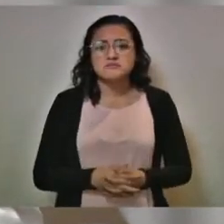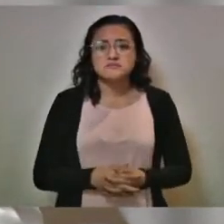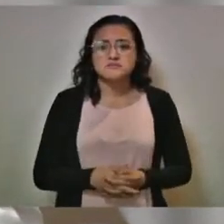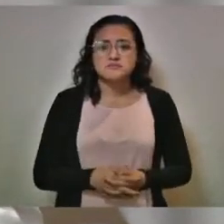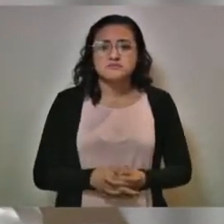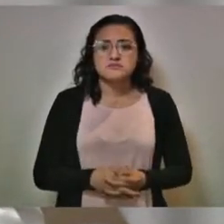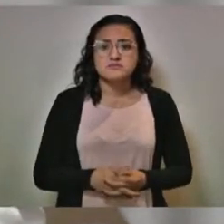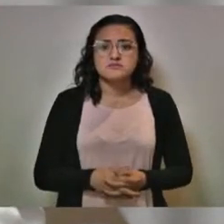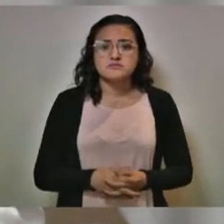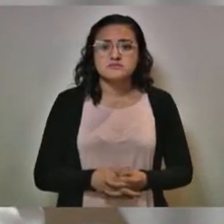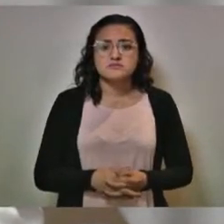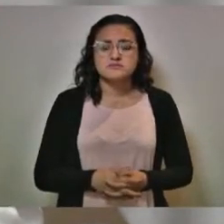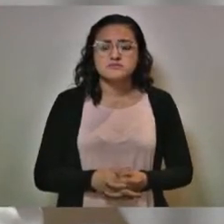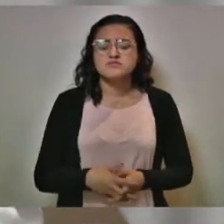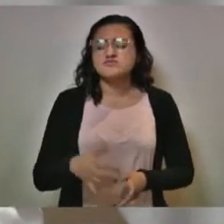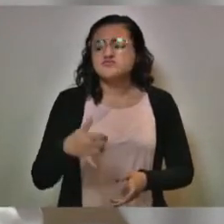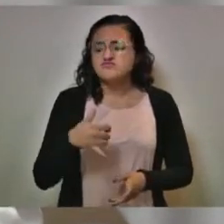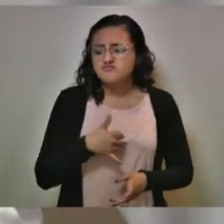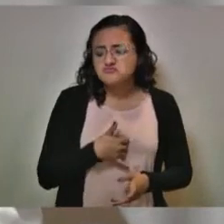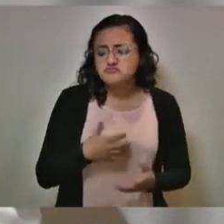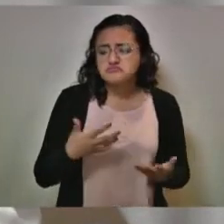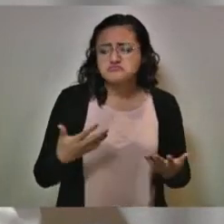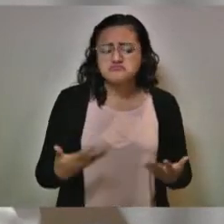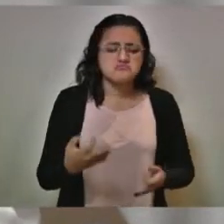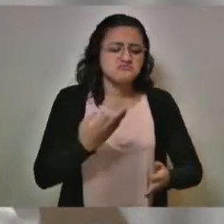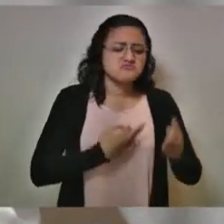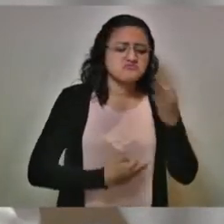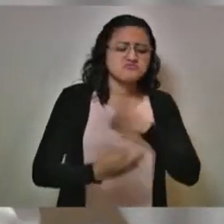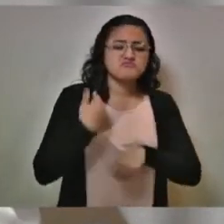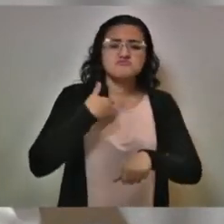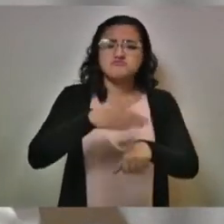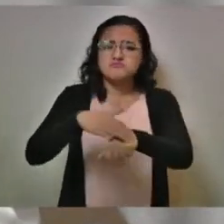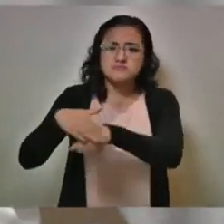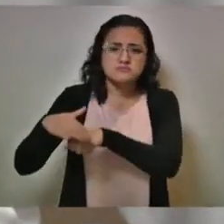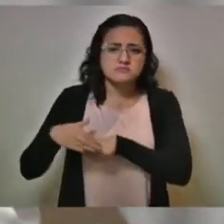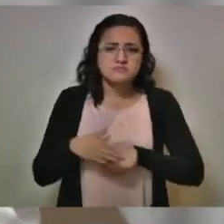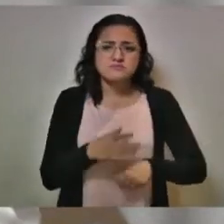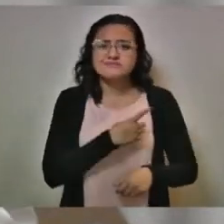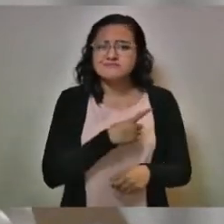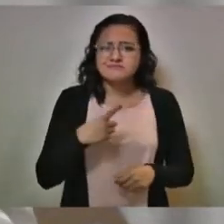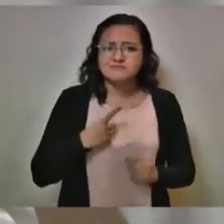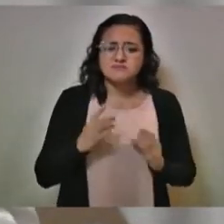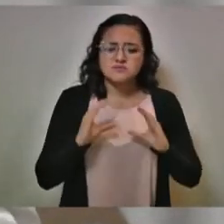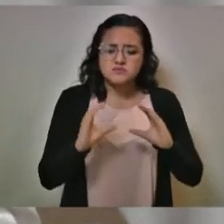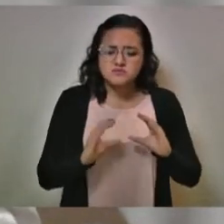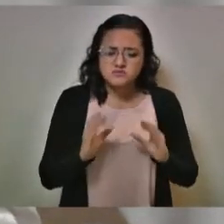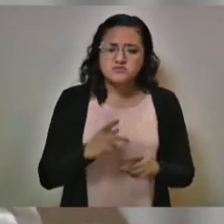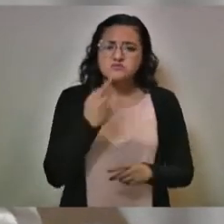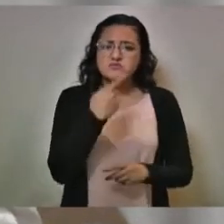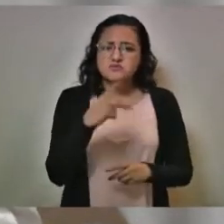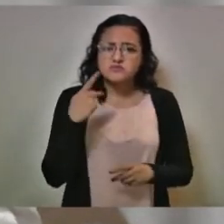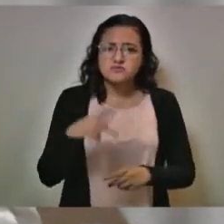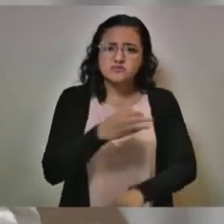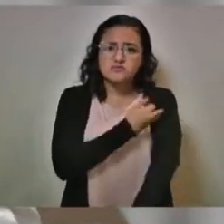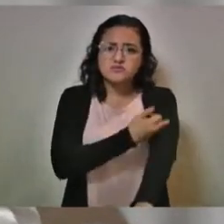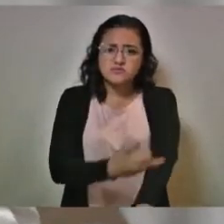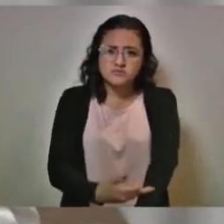Yo llamo a todos a cuidarse, a cuidar a sus familias,